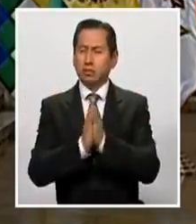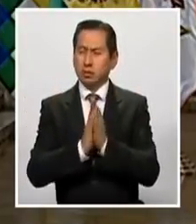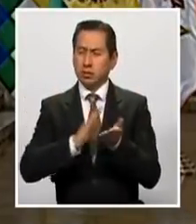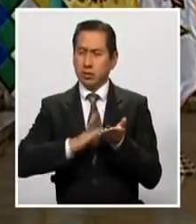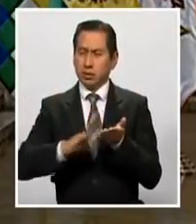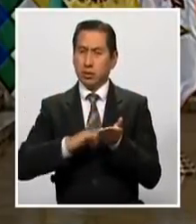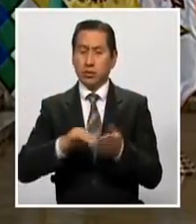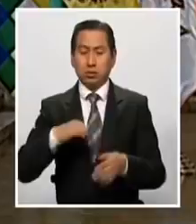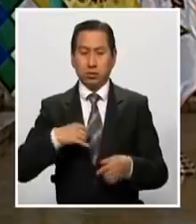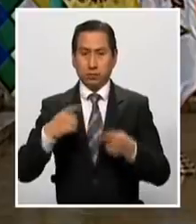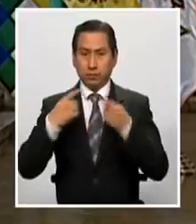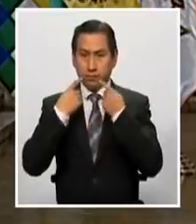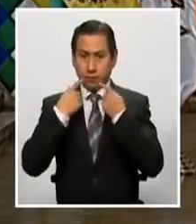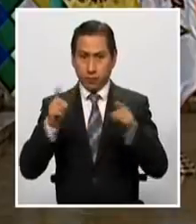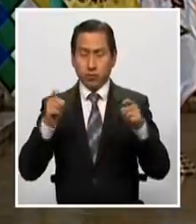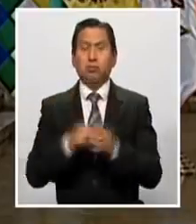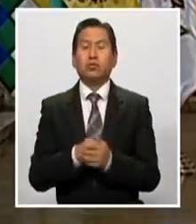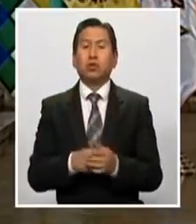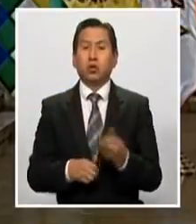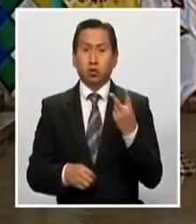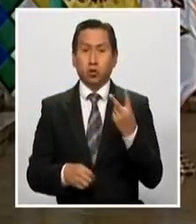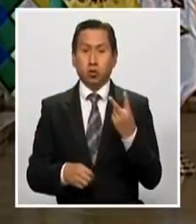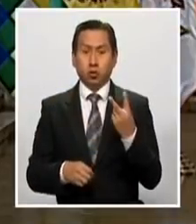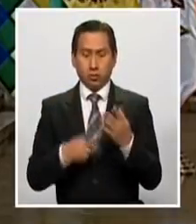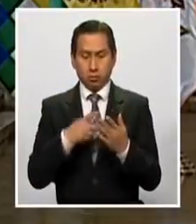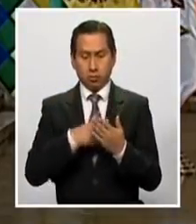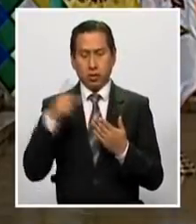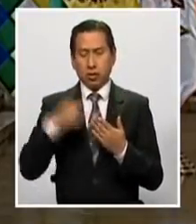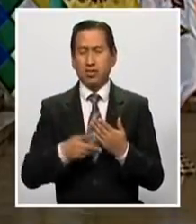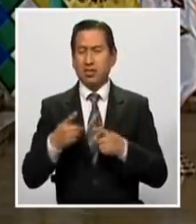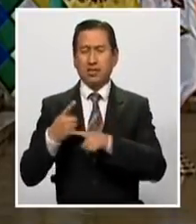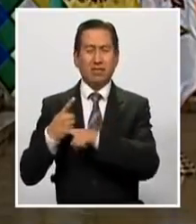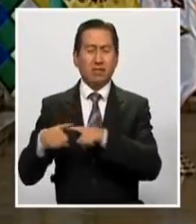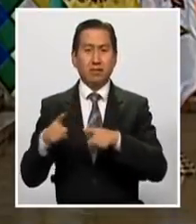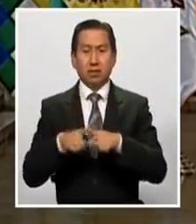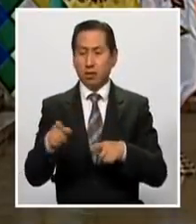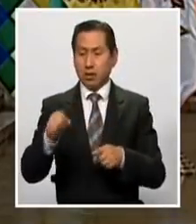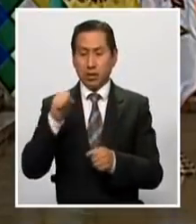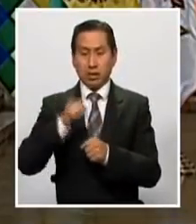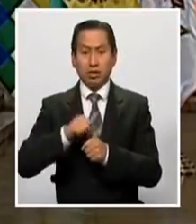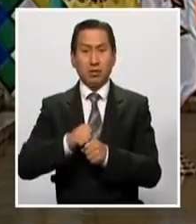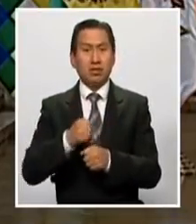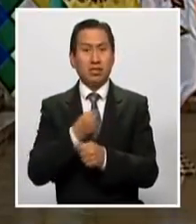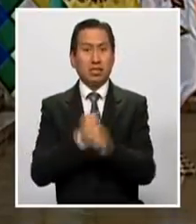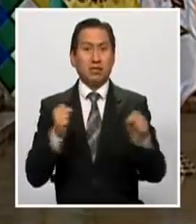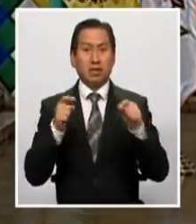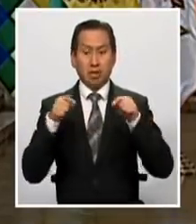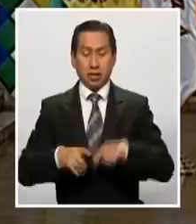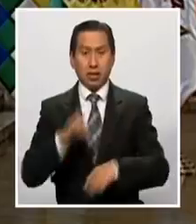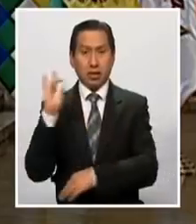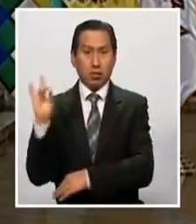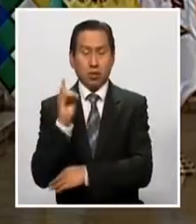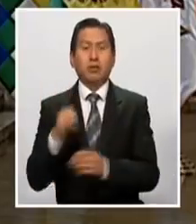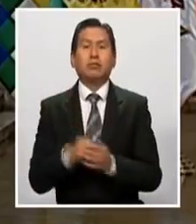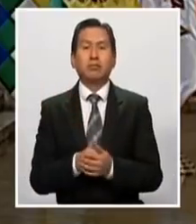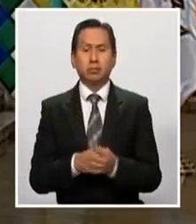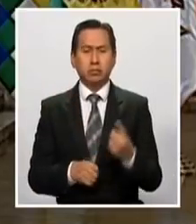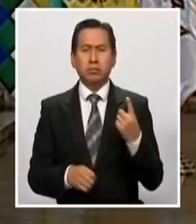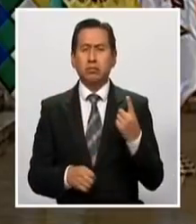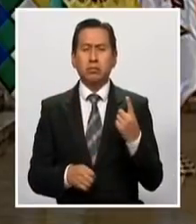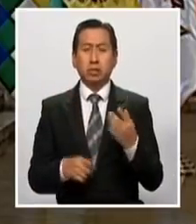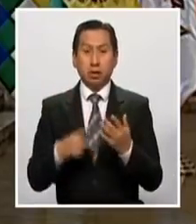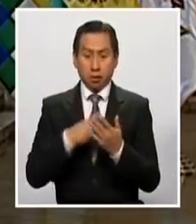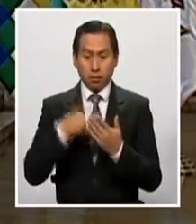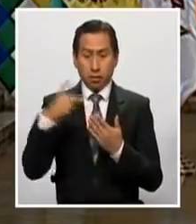anunciar dos planes distintos para salvar el empleo en el país. El primero es el plan de